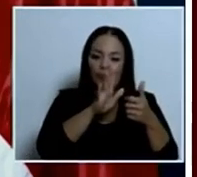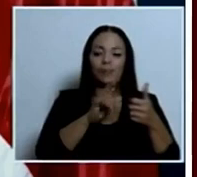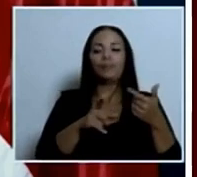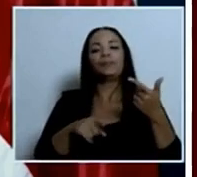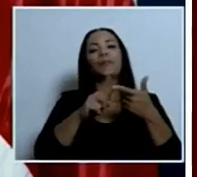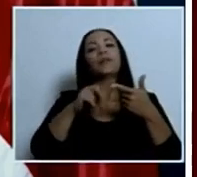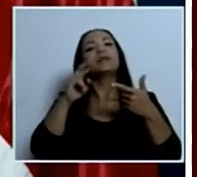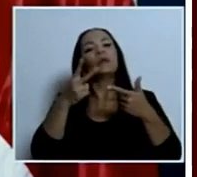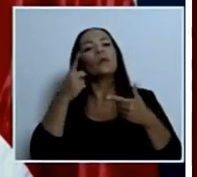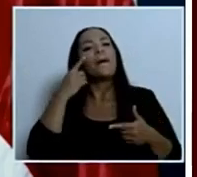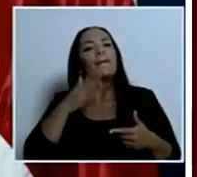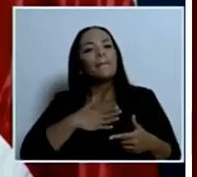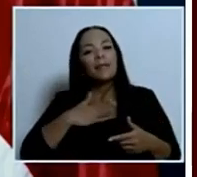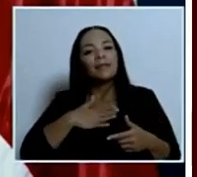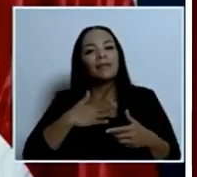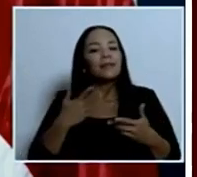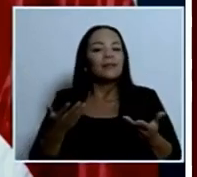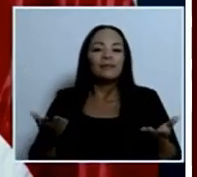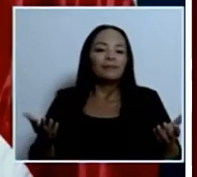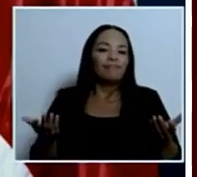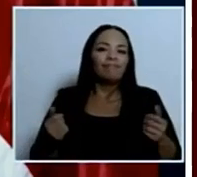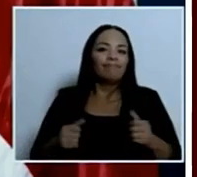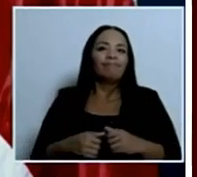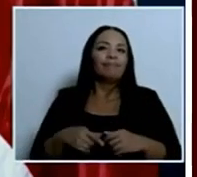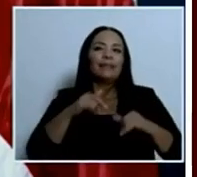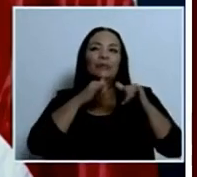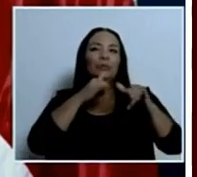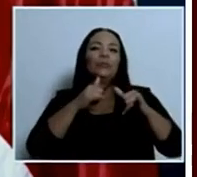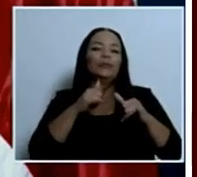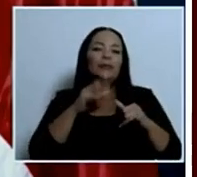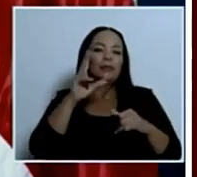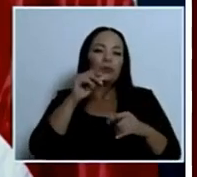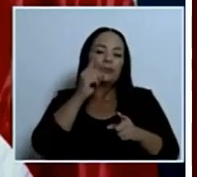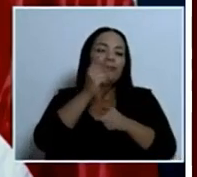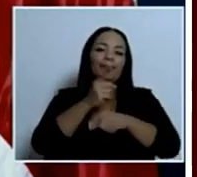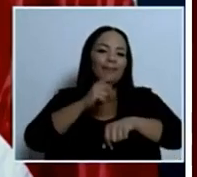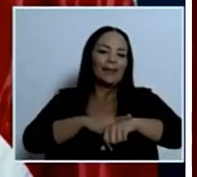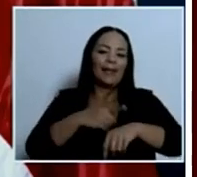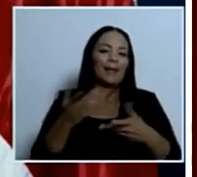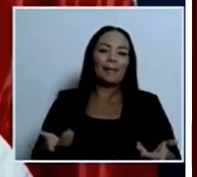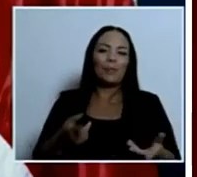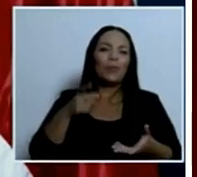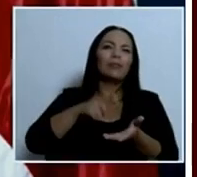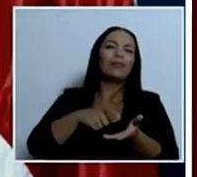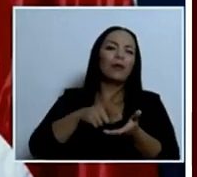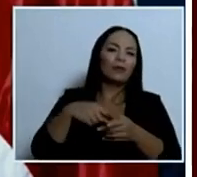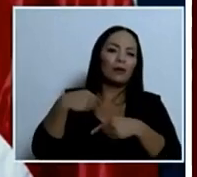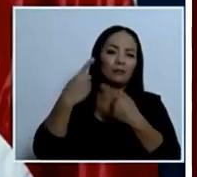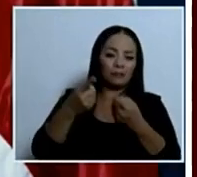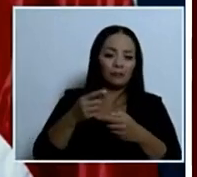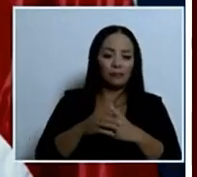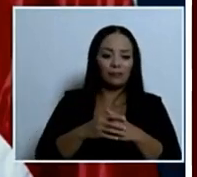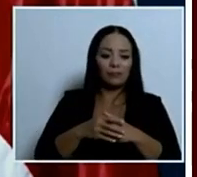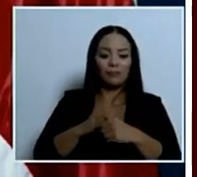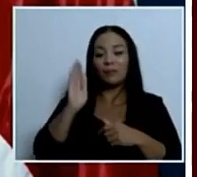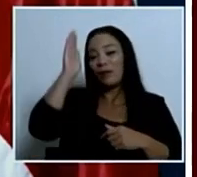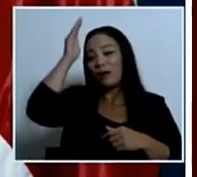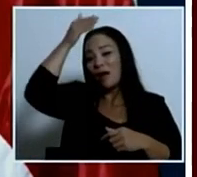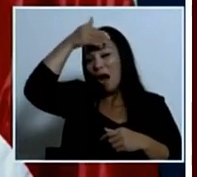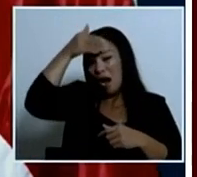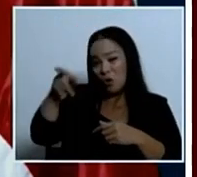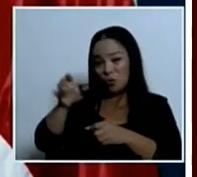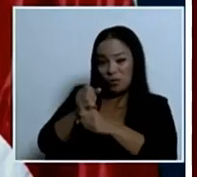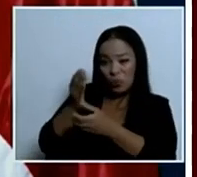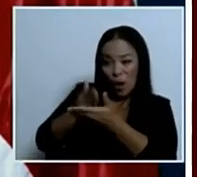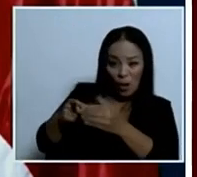me parece que es inapropiada en el tiempo esa deuda se acumuló Carlos Alvarado hizo algo para pagarla